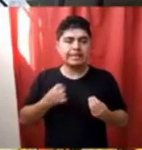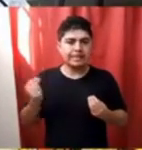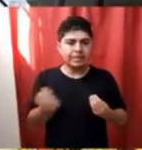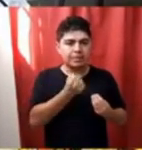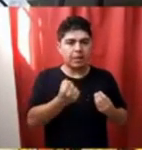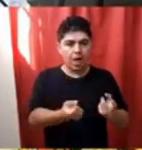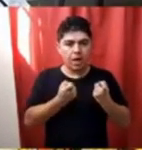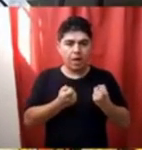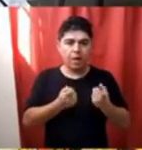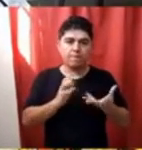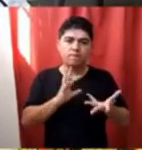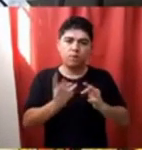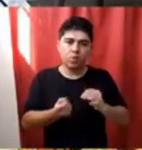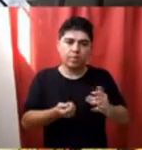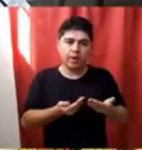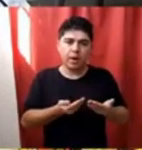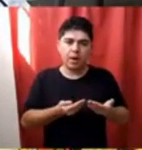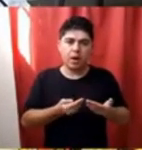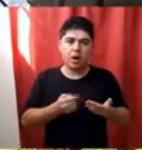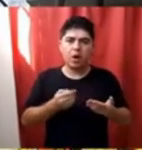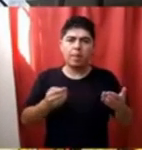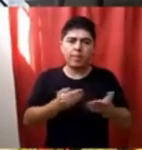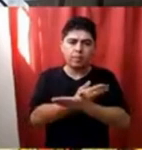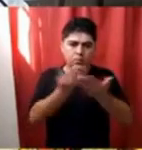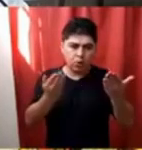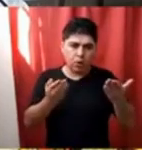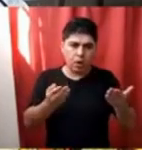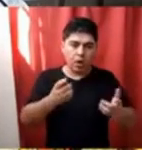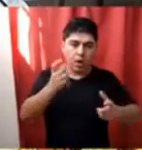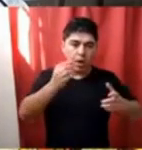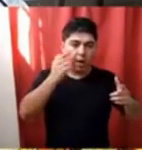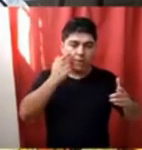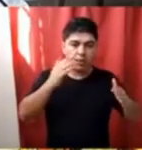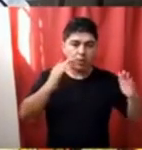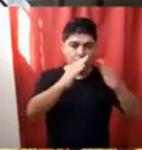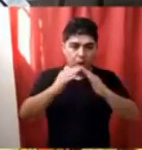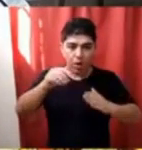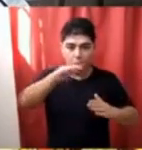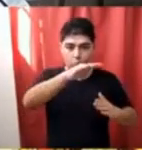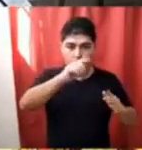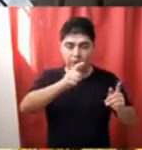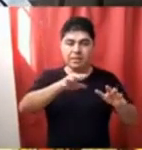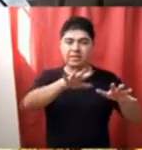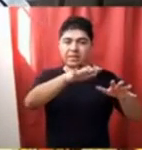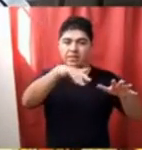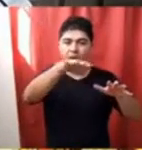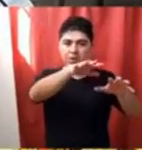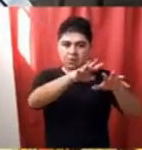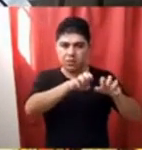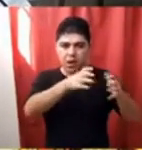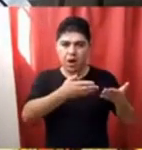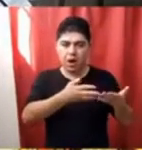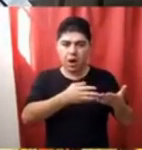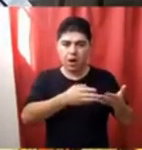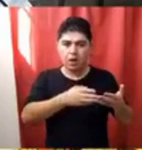responde a una necesidad que tienen los vecinos que viven en la zona de Chacra, que dicho sea de